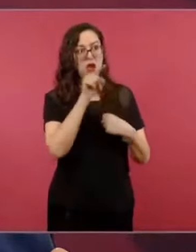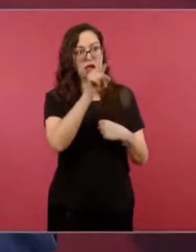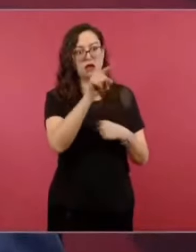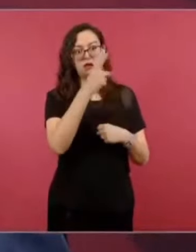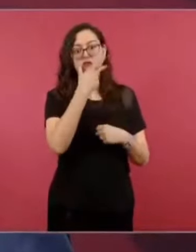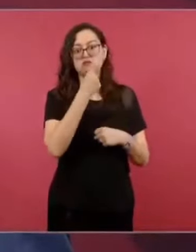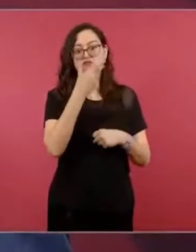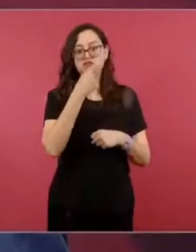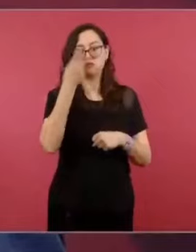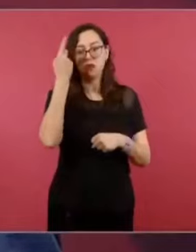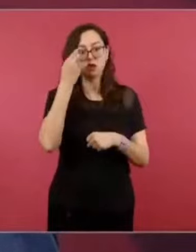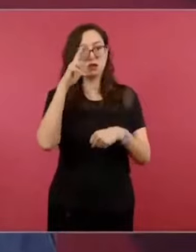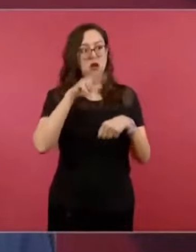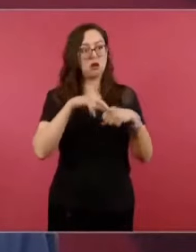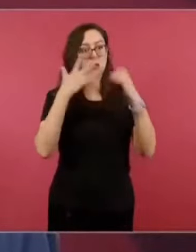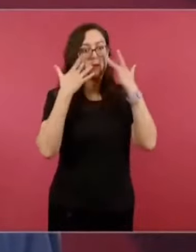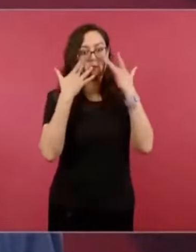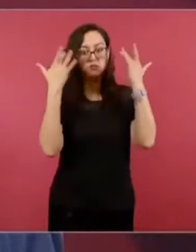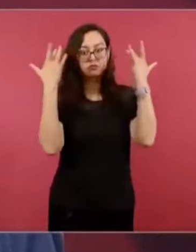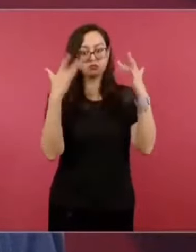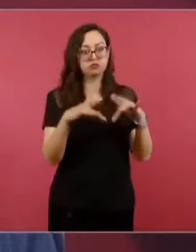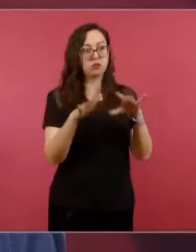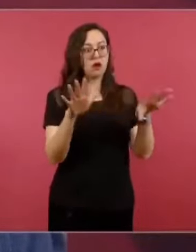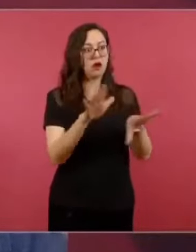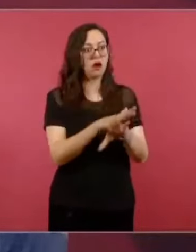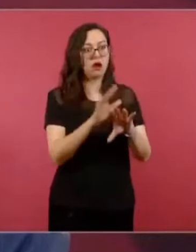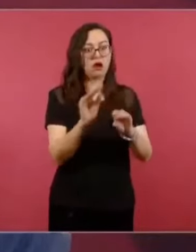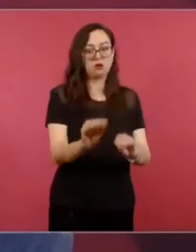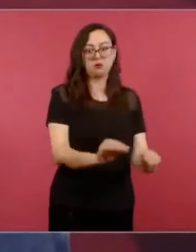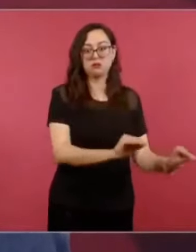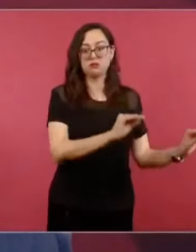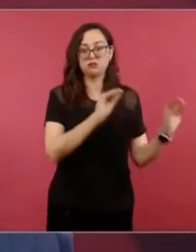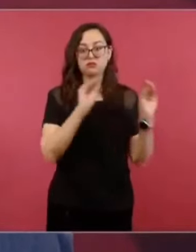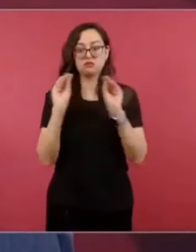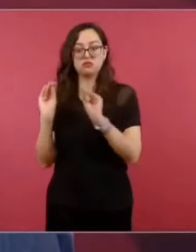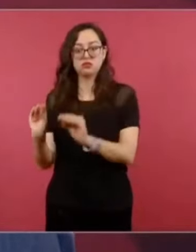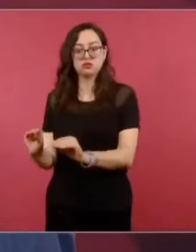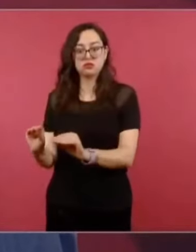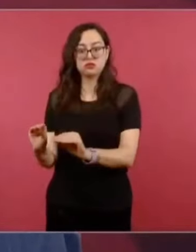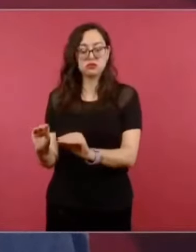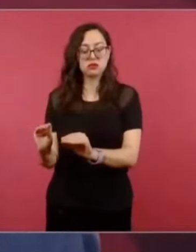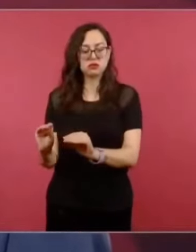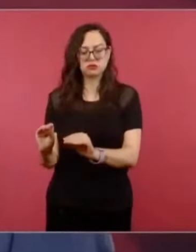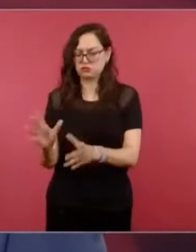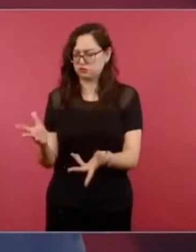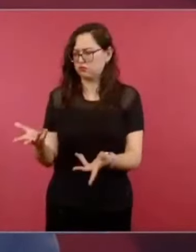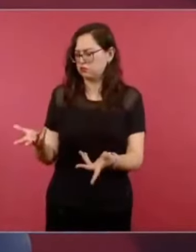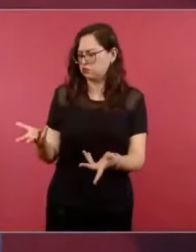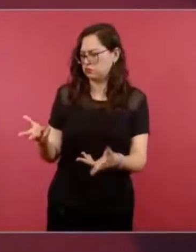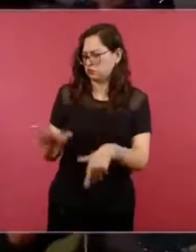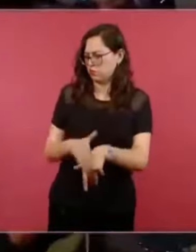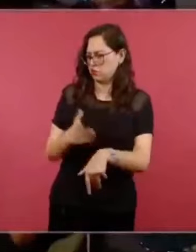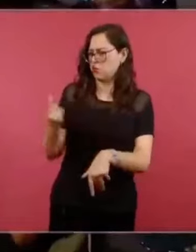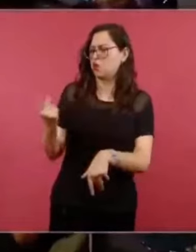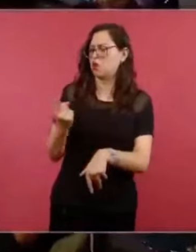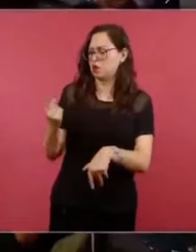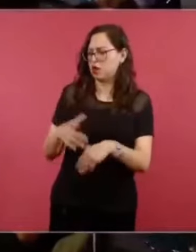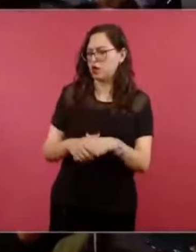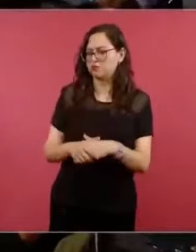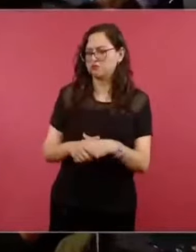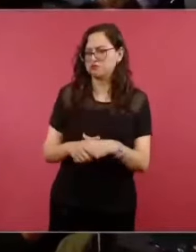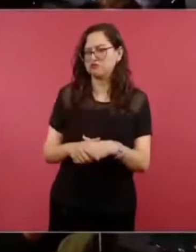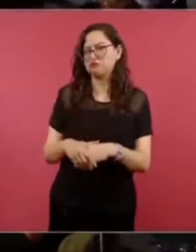porque temía de una